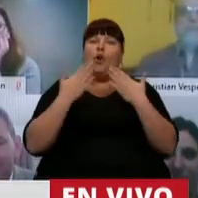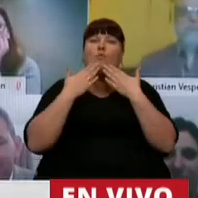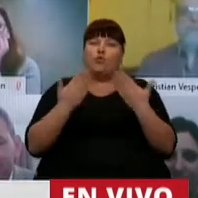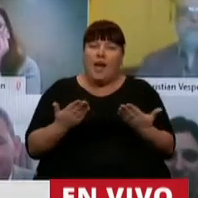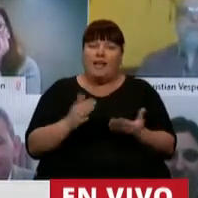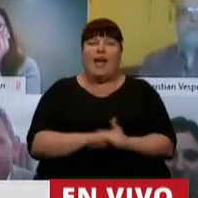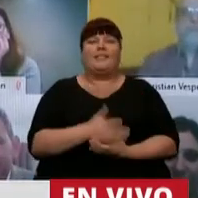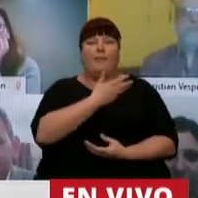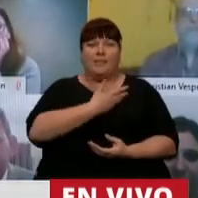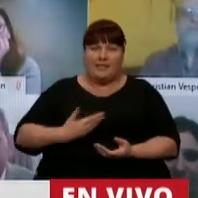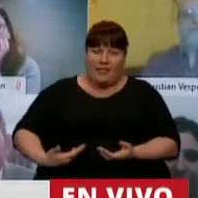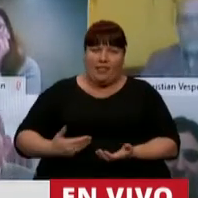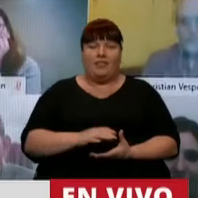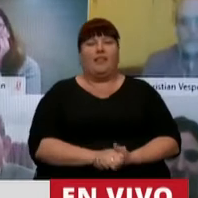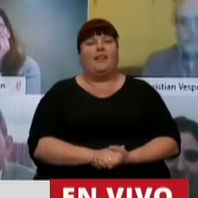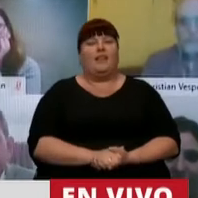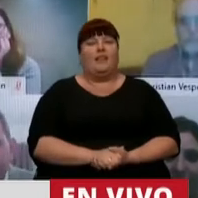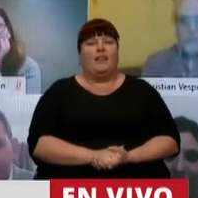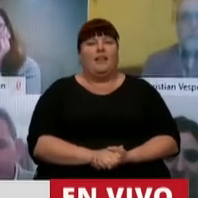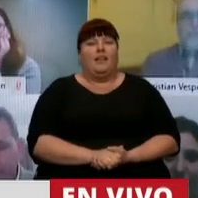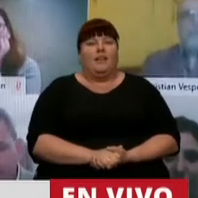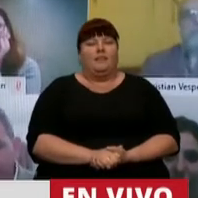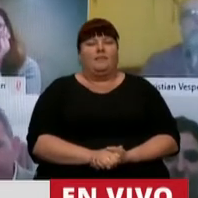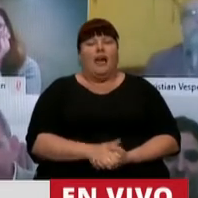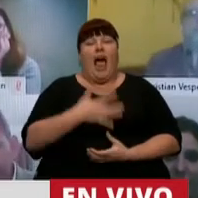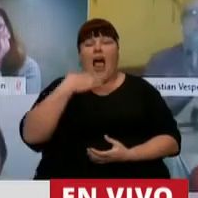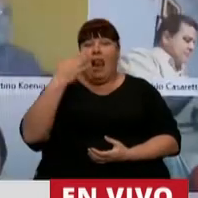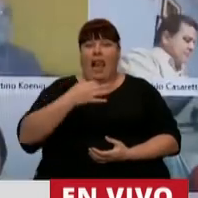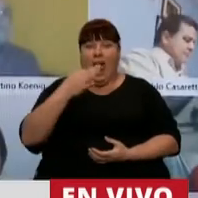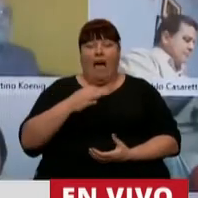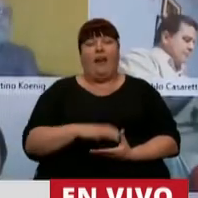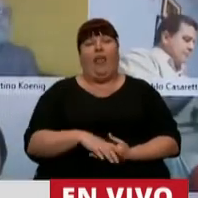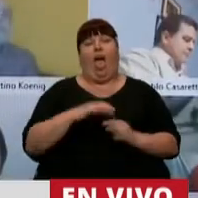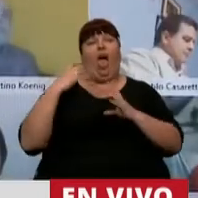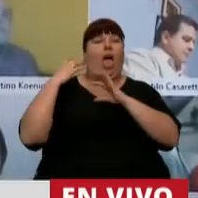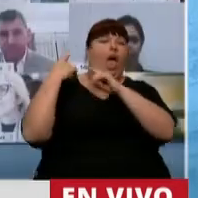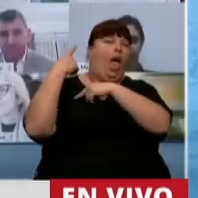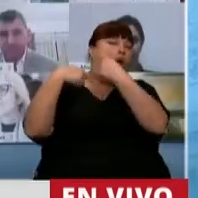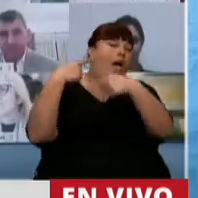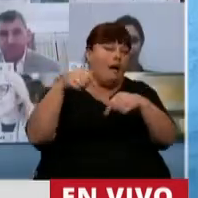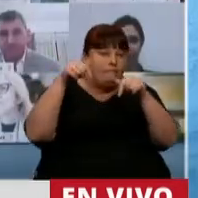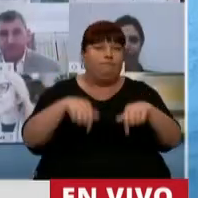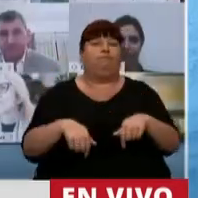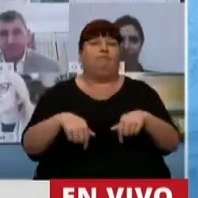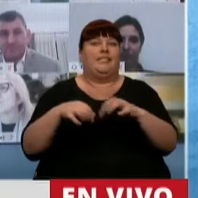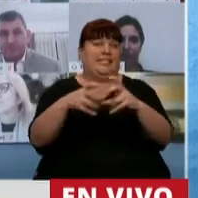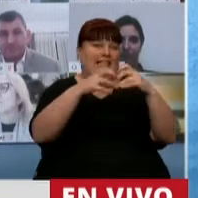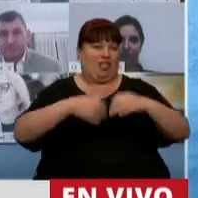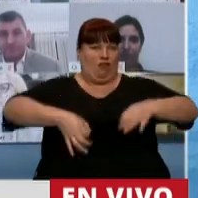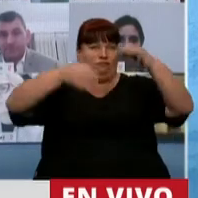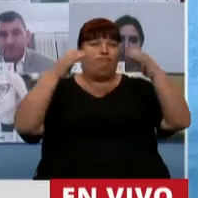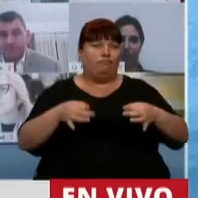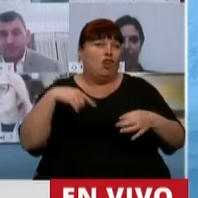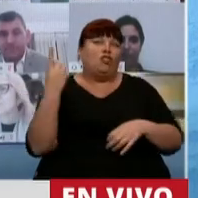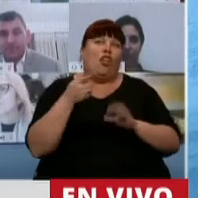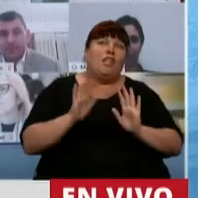gracias señor presidente. La verdad que llegó el momento de la sesión, que creo